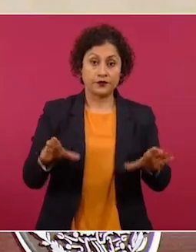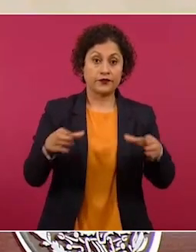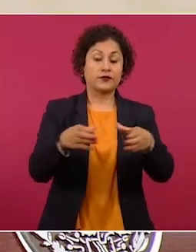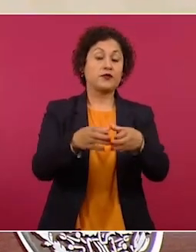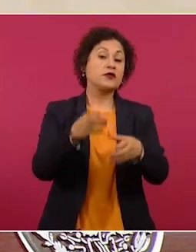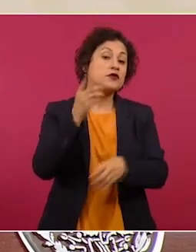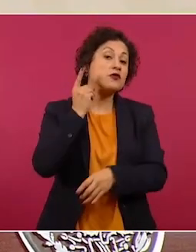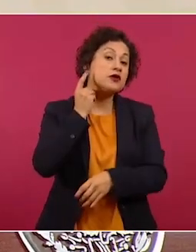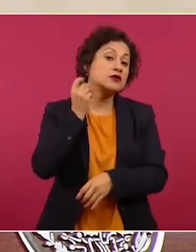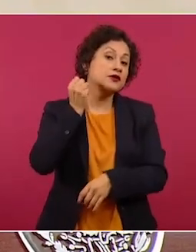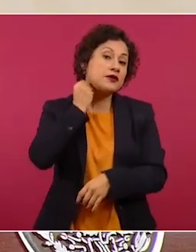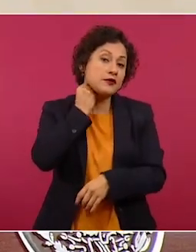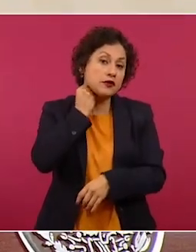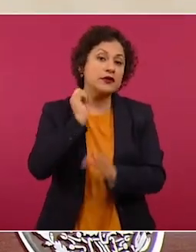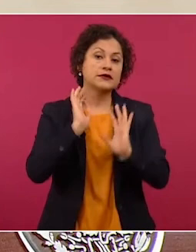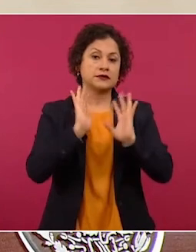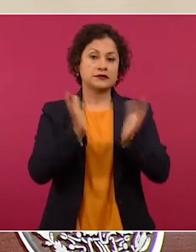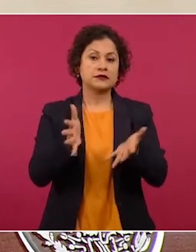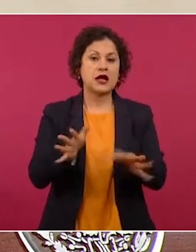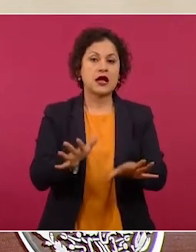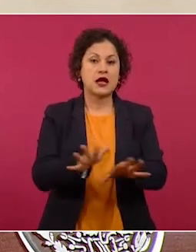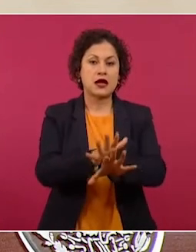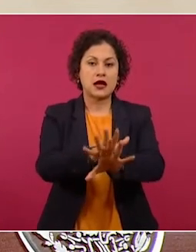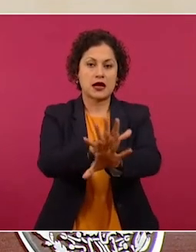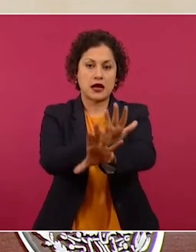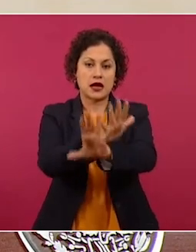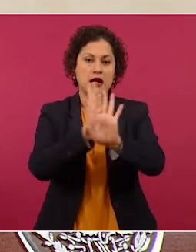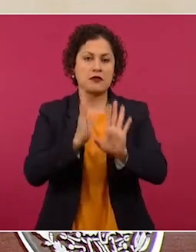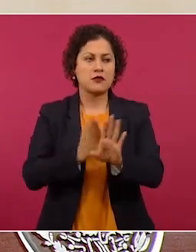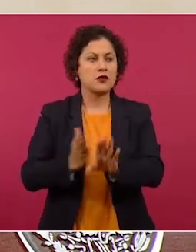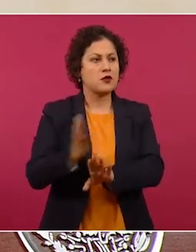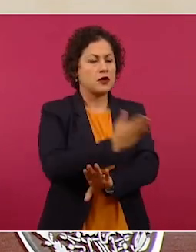cambios, ya no hay moches como había antes,